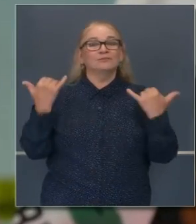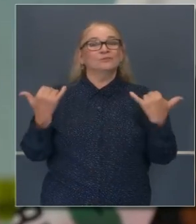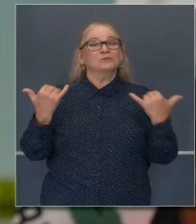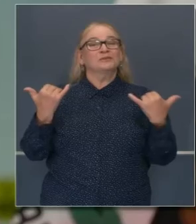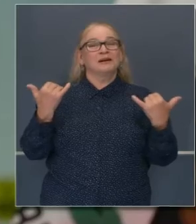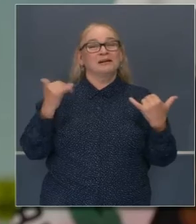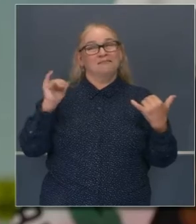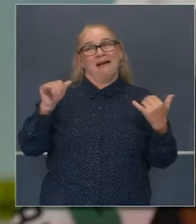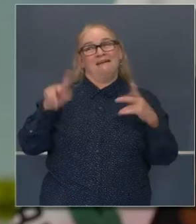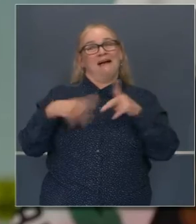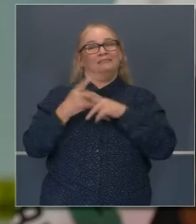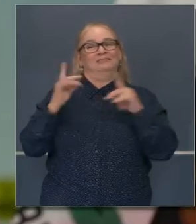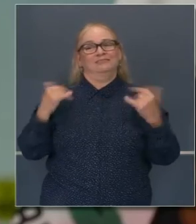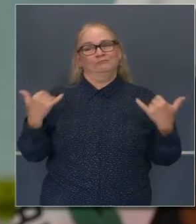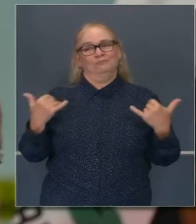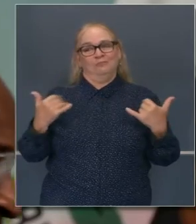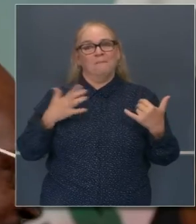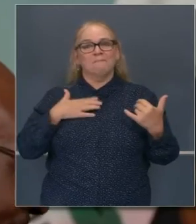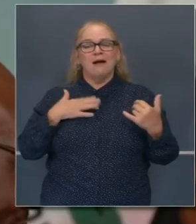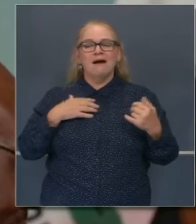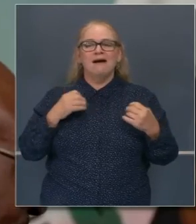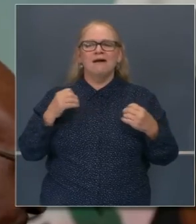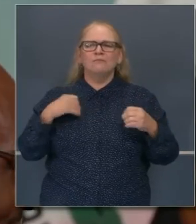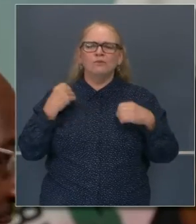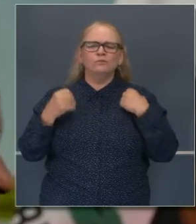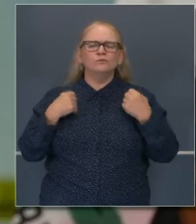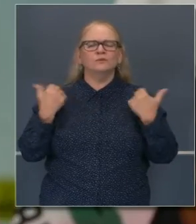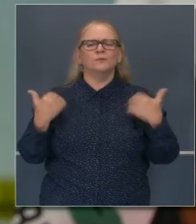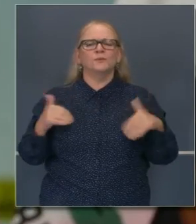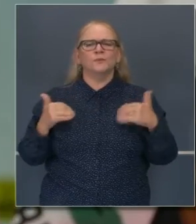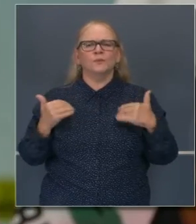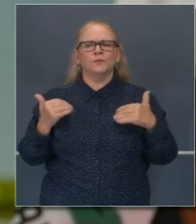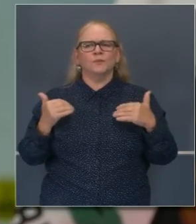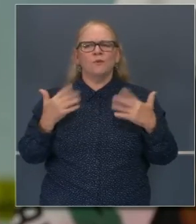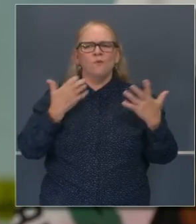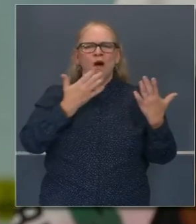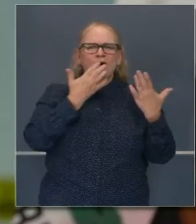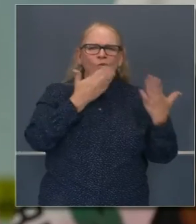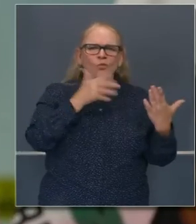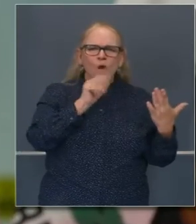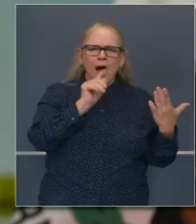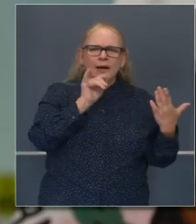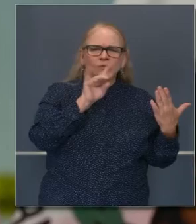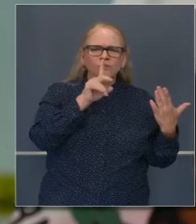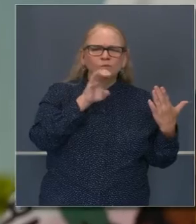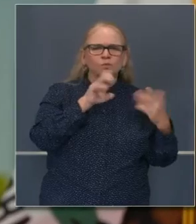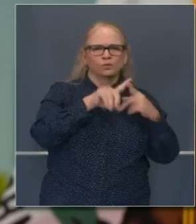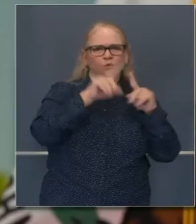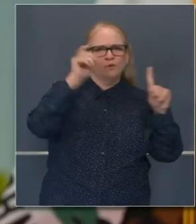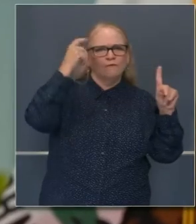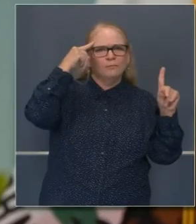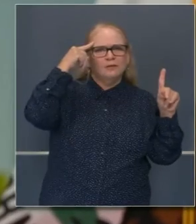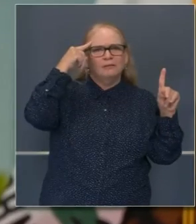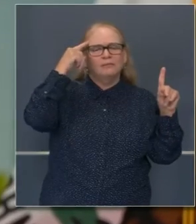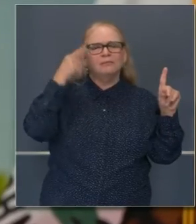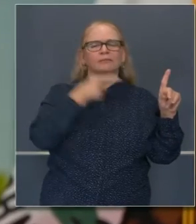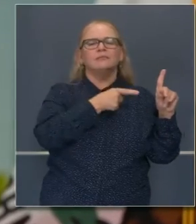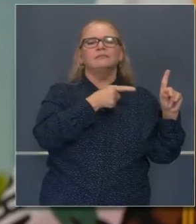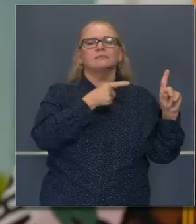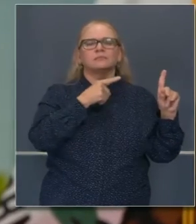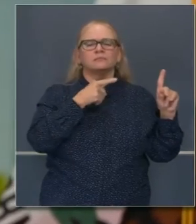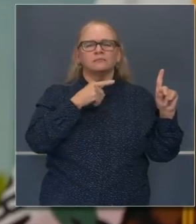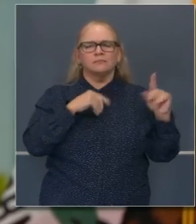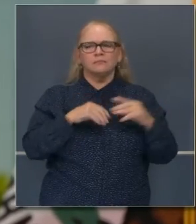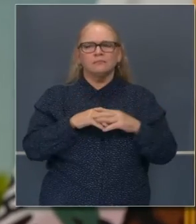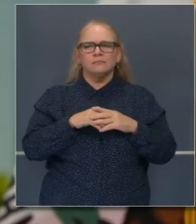La única emoción que se me ocurre para expresar es de gratitud, señor gobernador, de